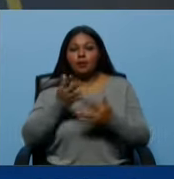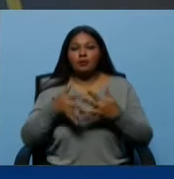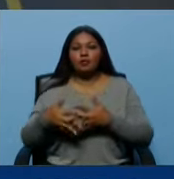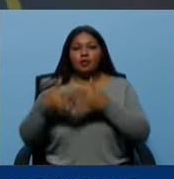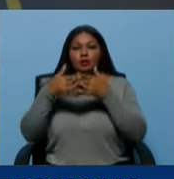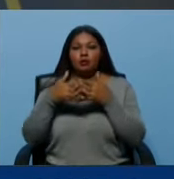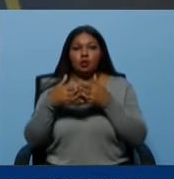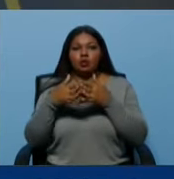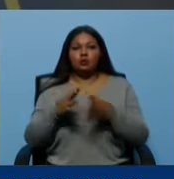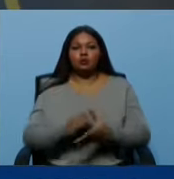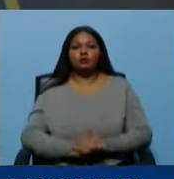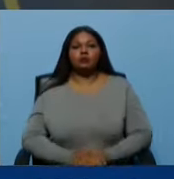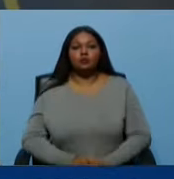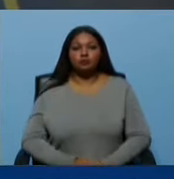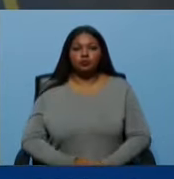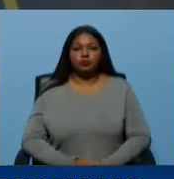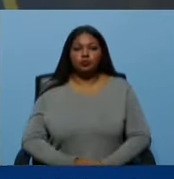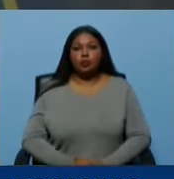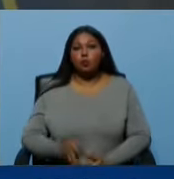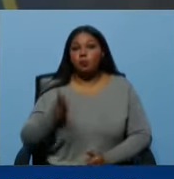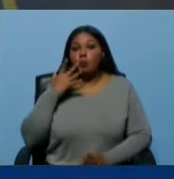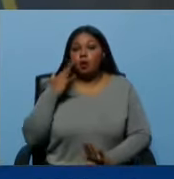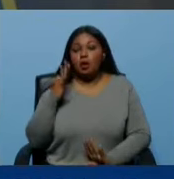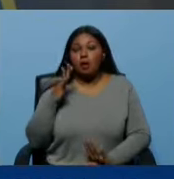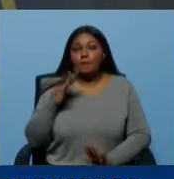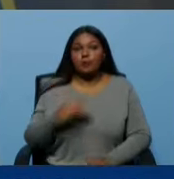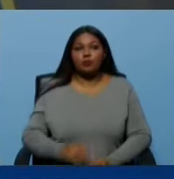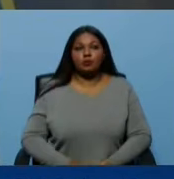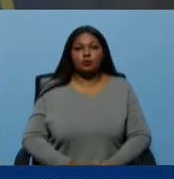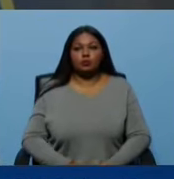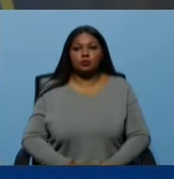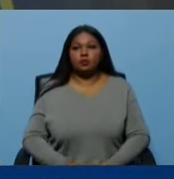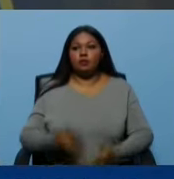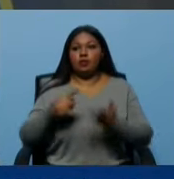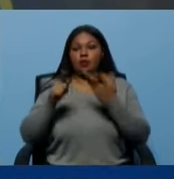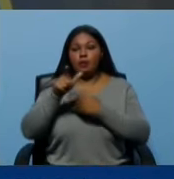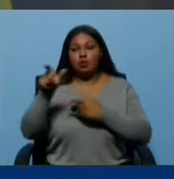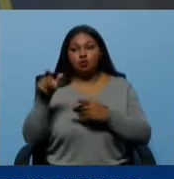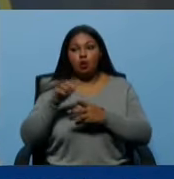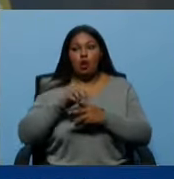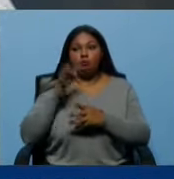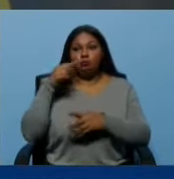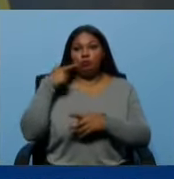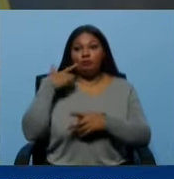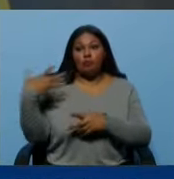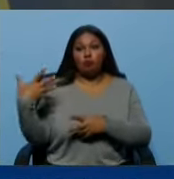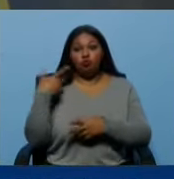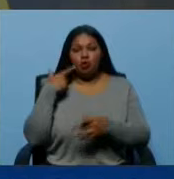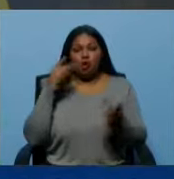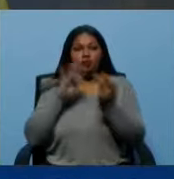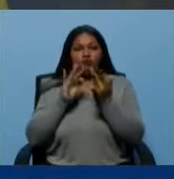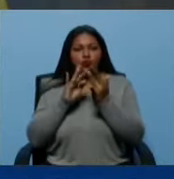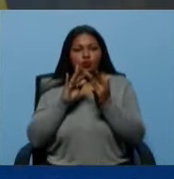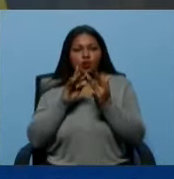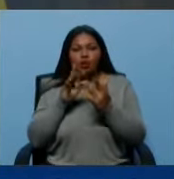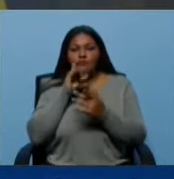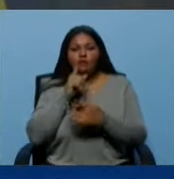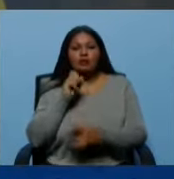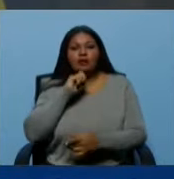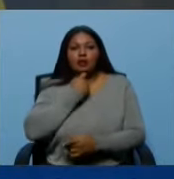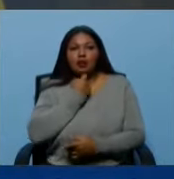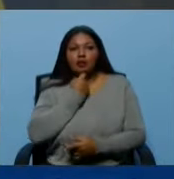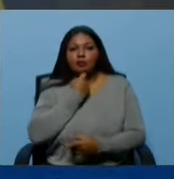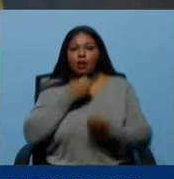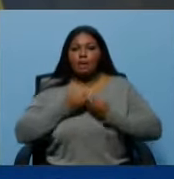los Estados Unidos como por ejemplo Jeff Bezos, Elon Musk, ¿no? Que están directamente... Ya no es un secreto, ellos han